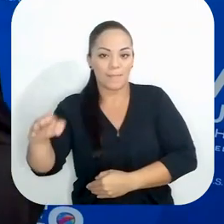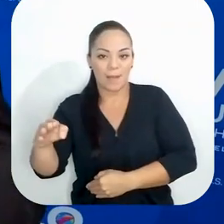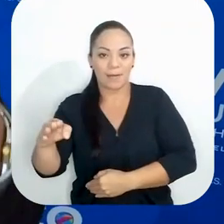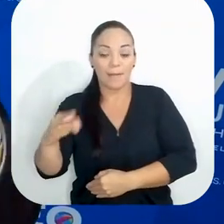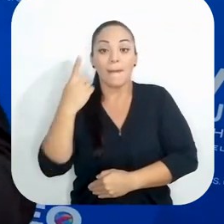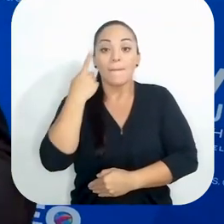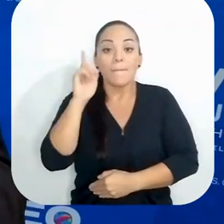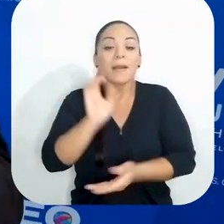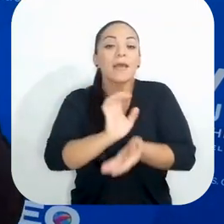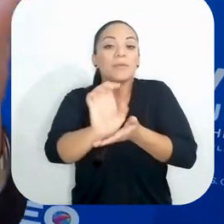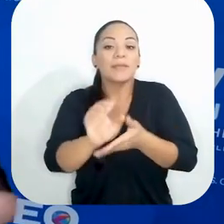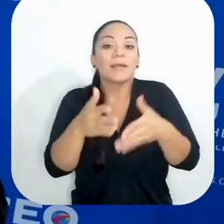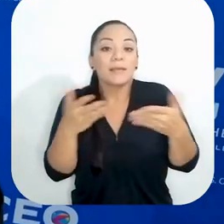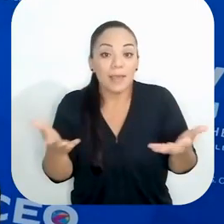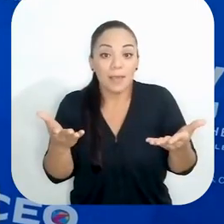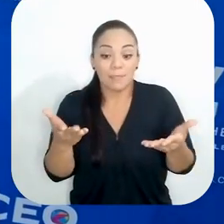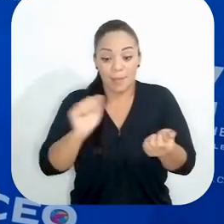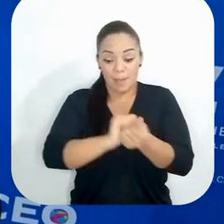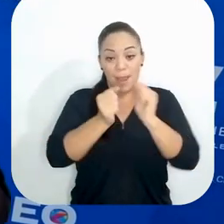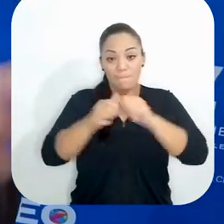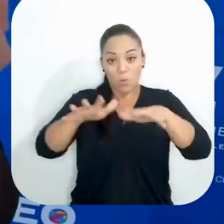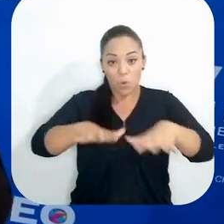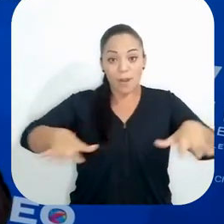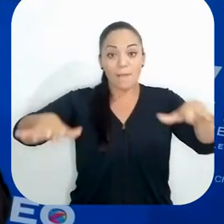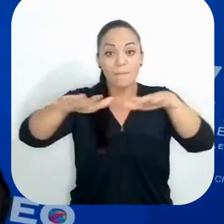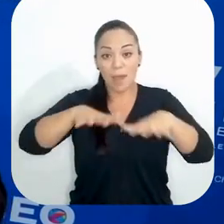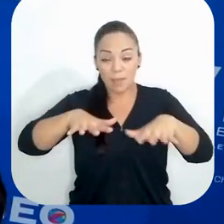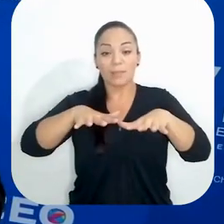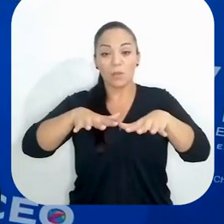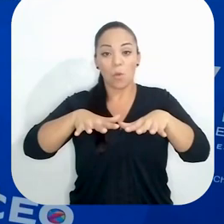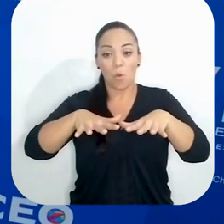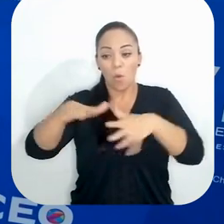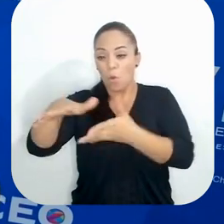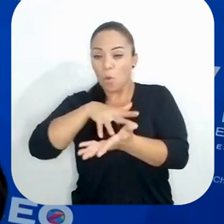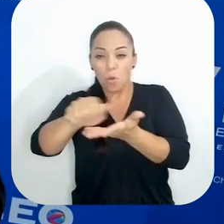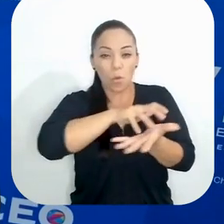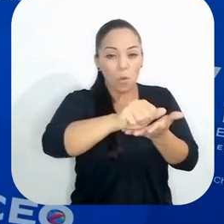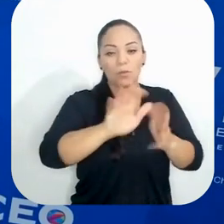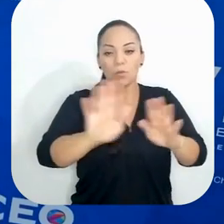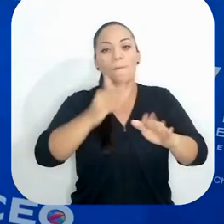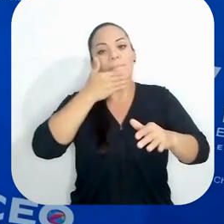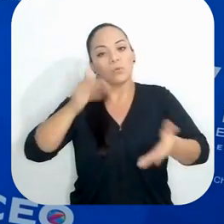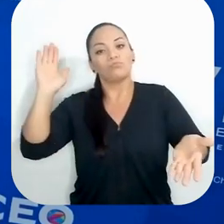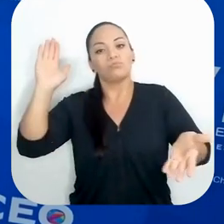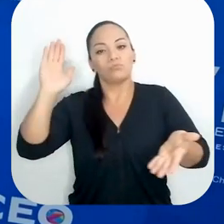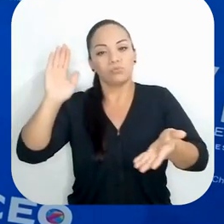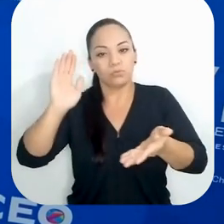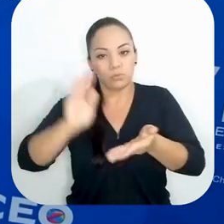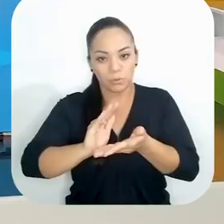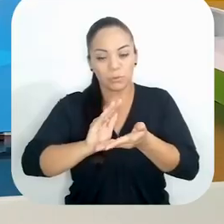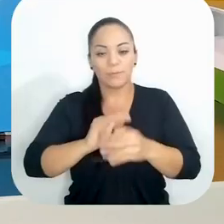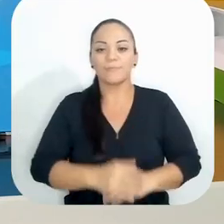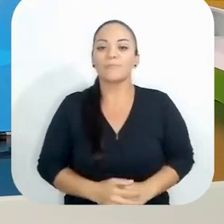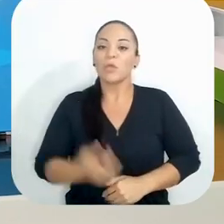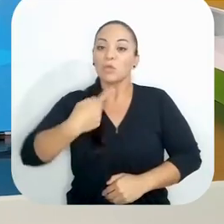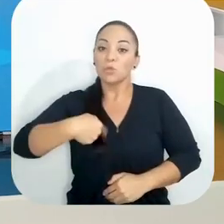lugar de causar cambios climáticos, ayuden a desacelerar ese proceso negativo que está viviendo el